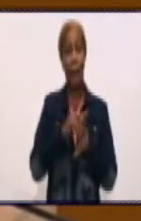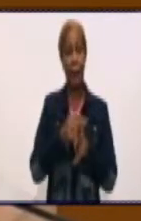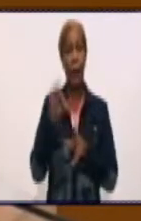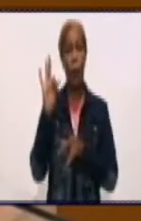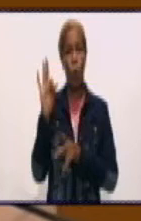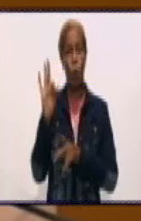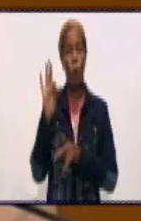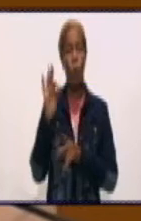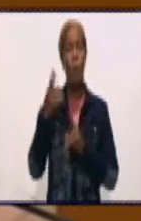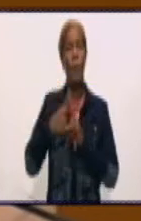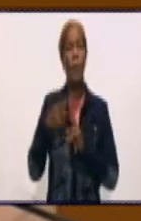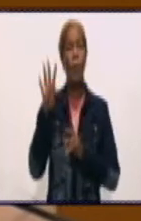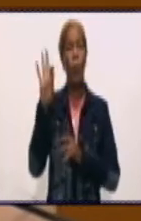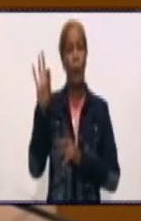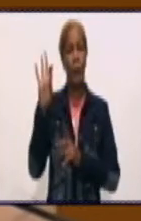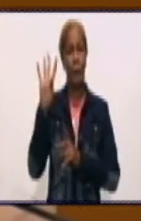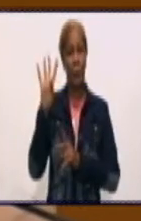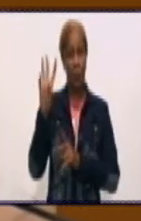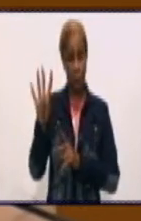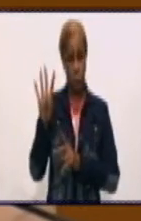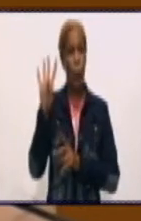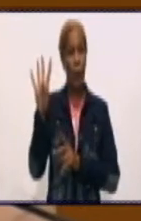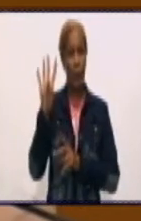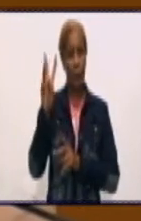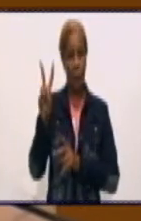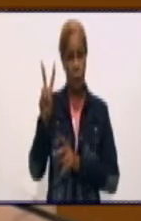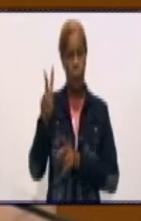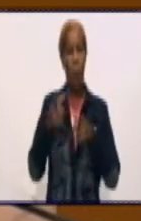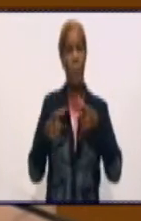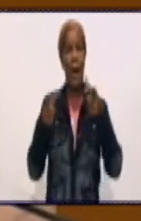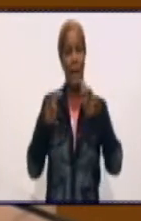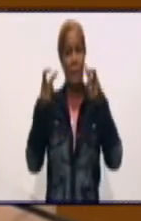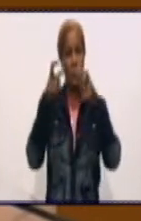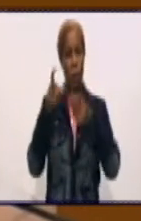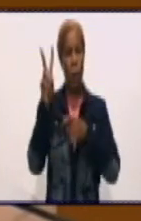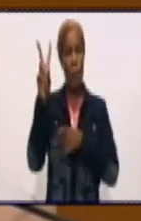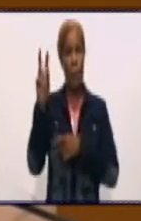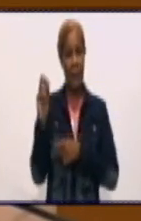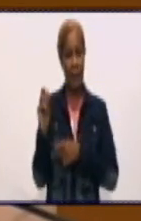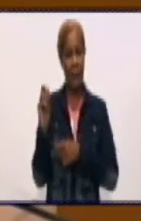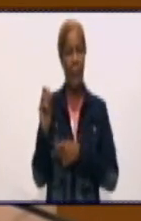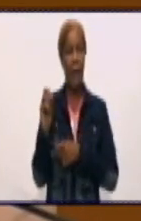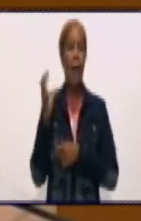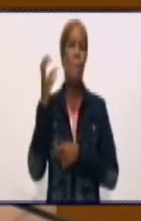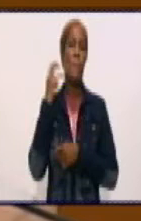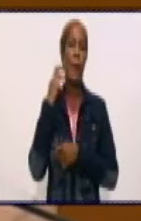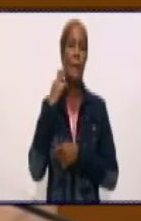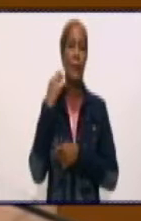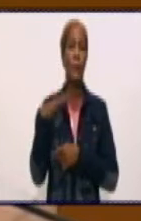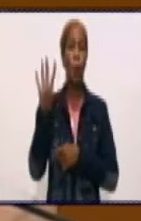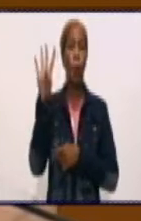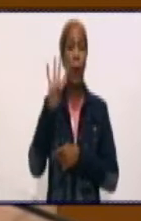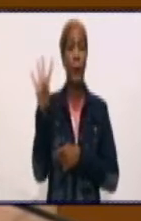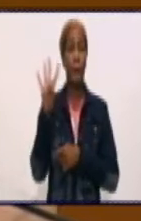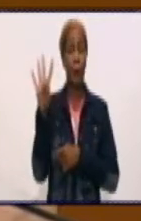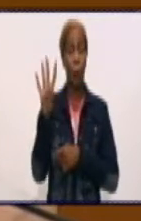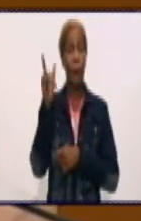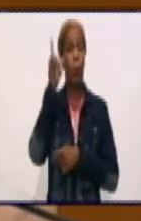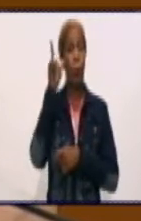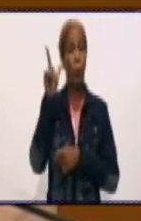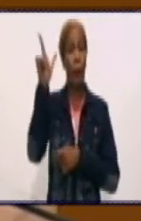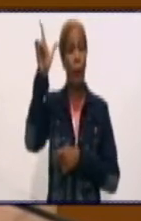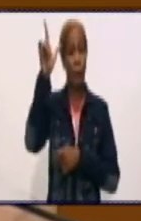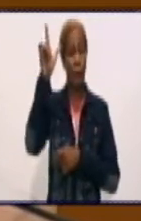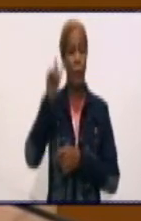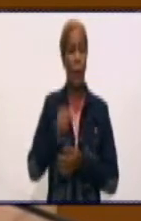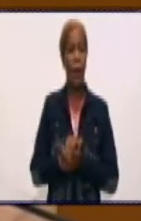Bayamo 42, Guisa 24, Bartolomé Mazó 1, Manzanillo 44, Buey Arriba 1,